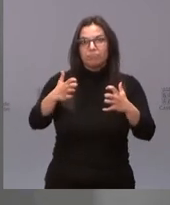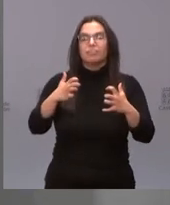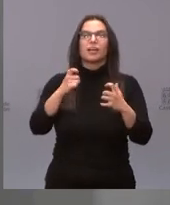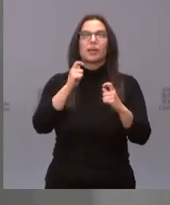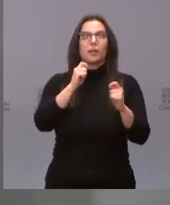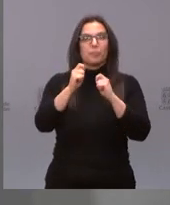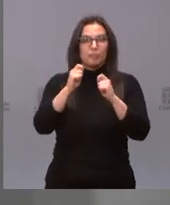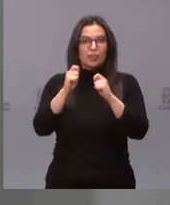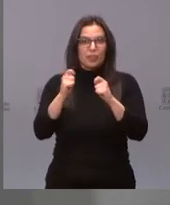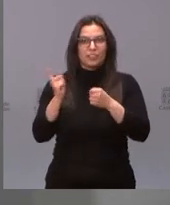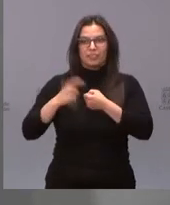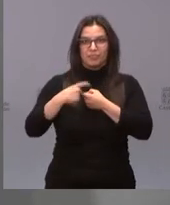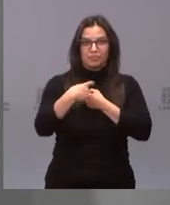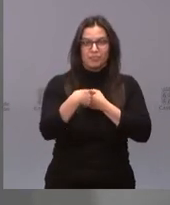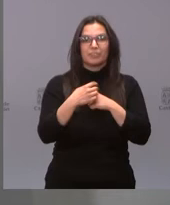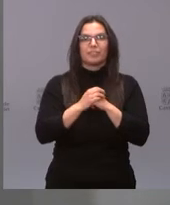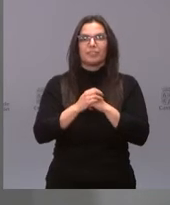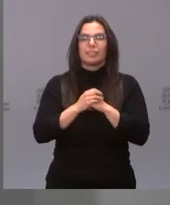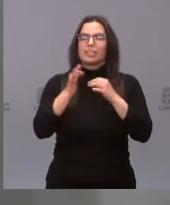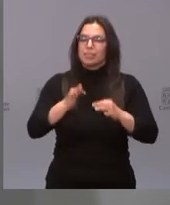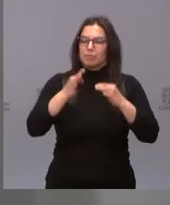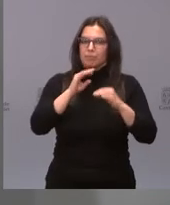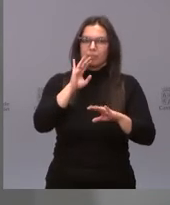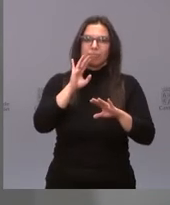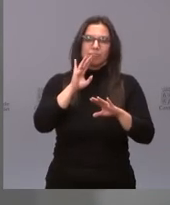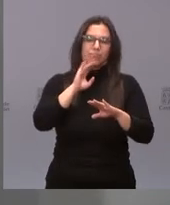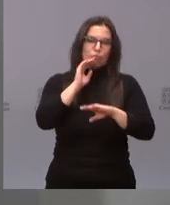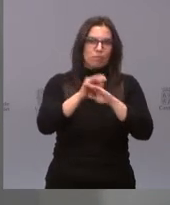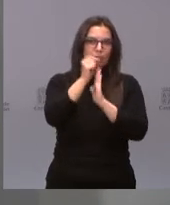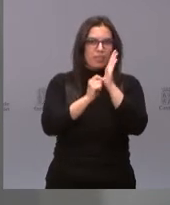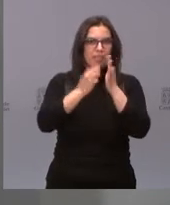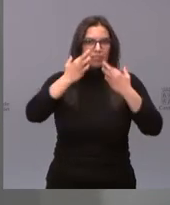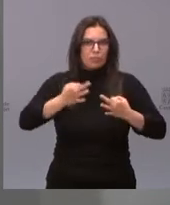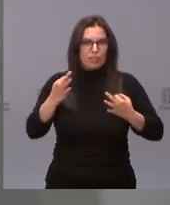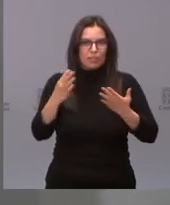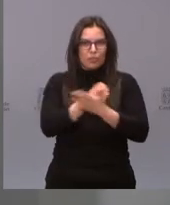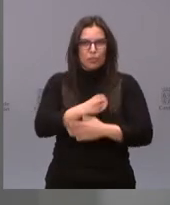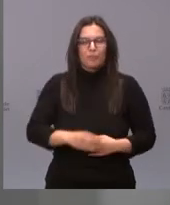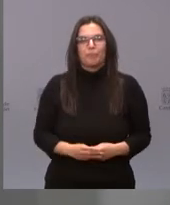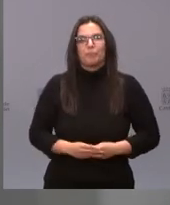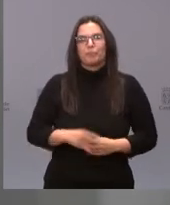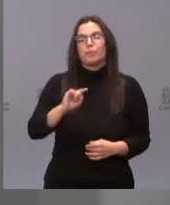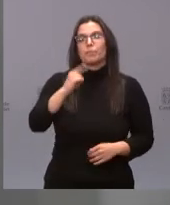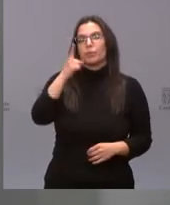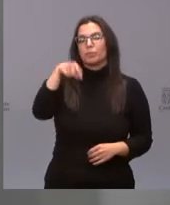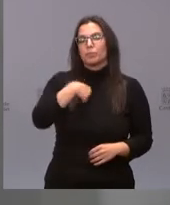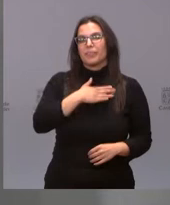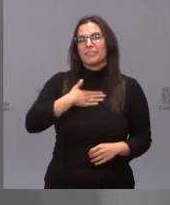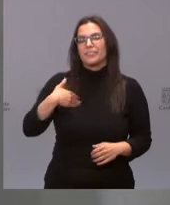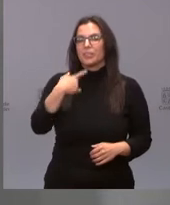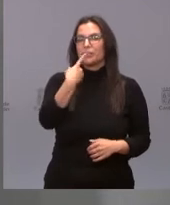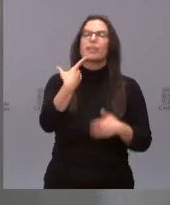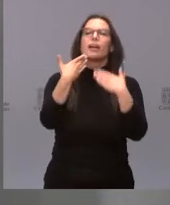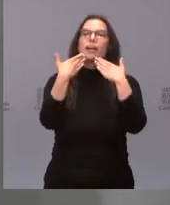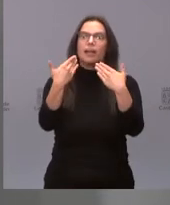han incorporado, eso sí, con todas las medidas de seguridad. Lo primero también que quiero hacer es agradecer